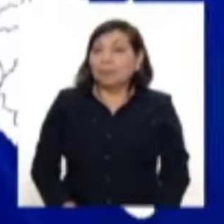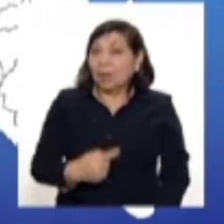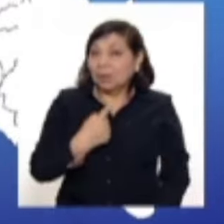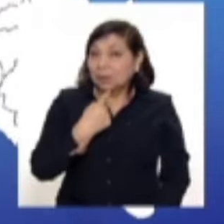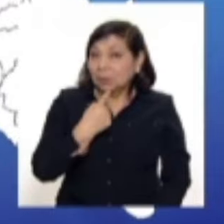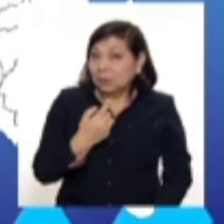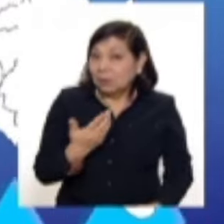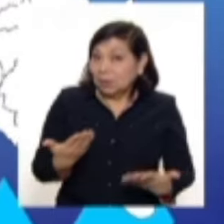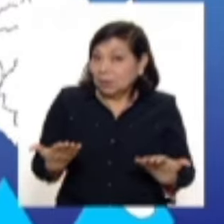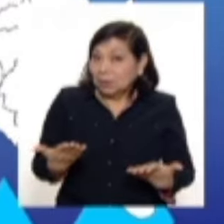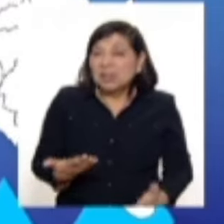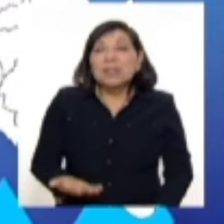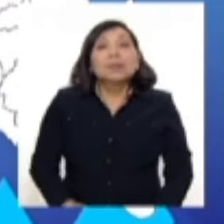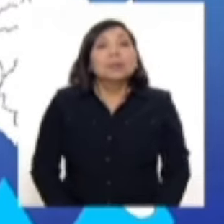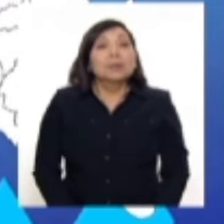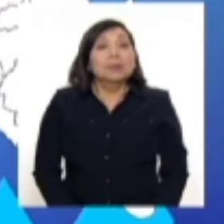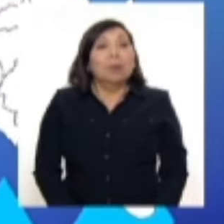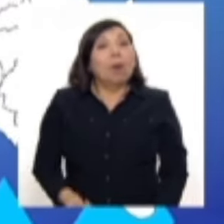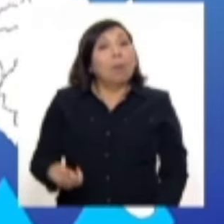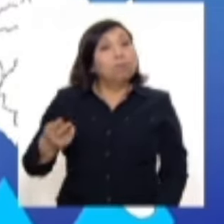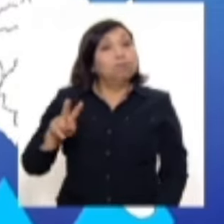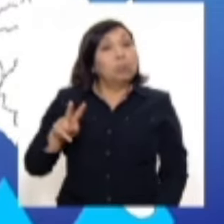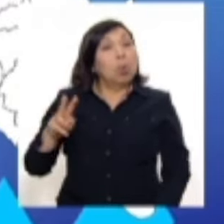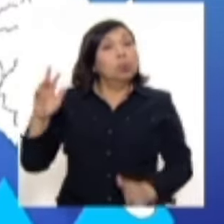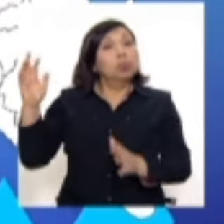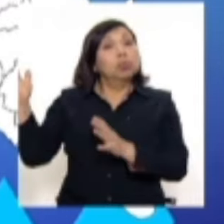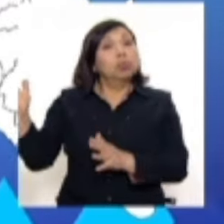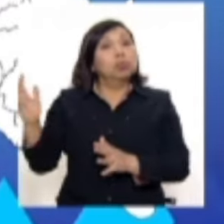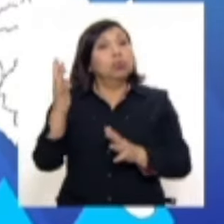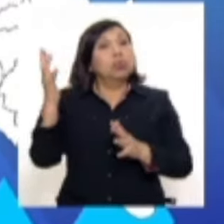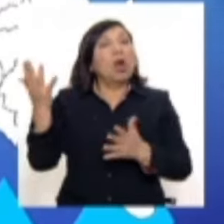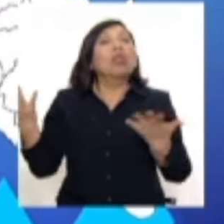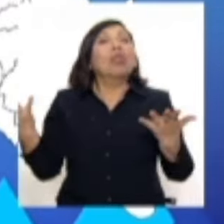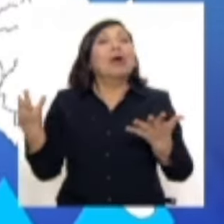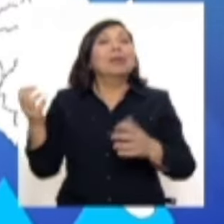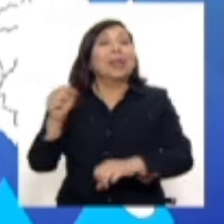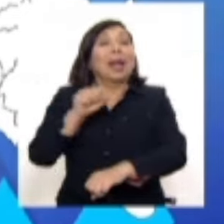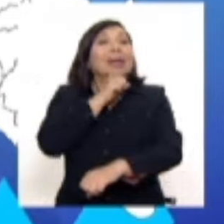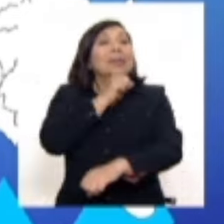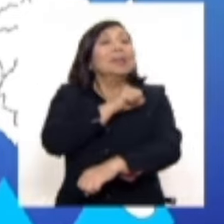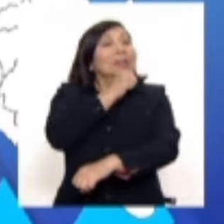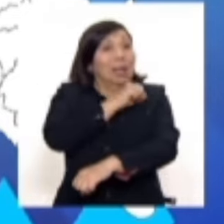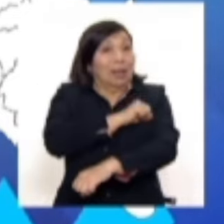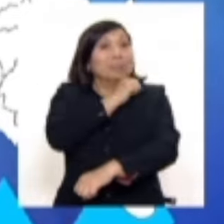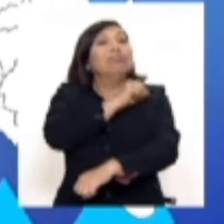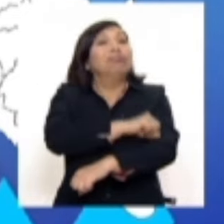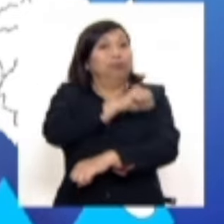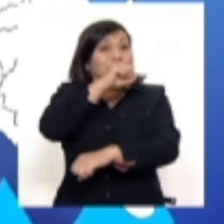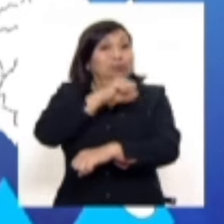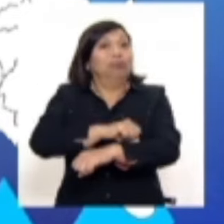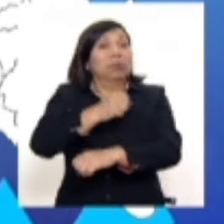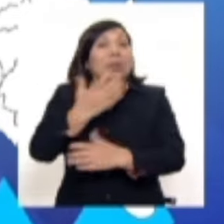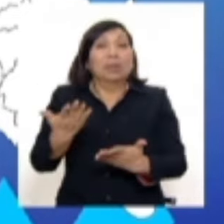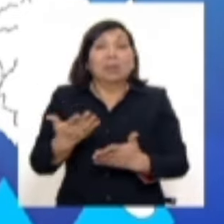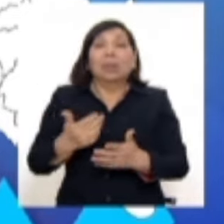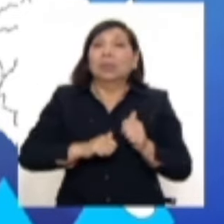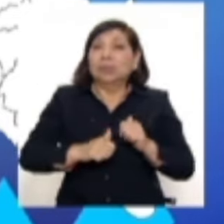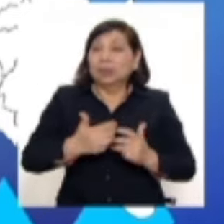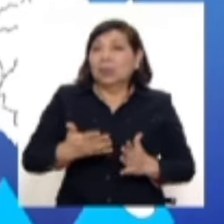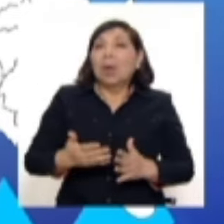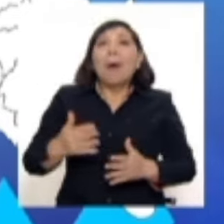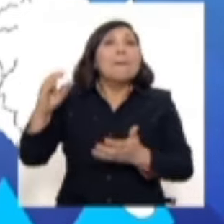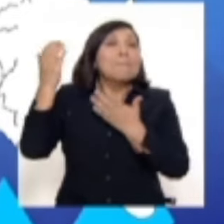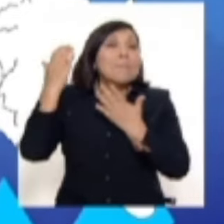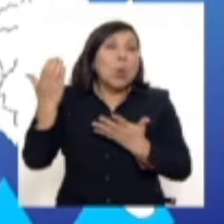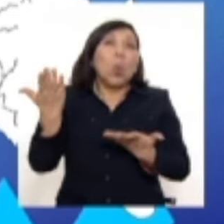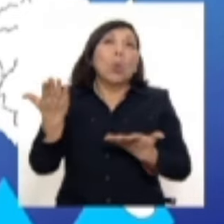avisos meteorológicos, el primero es de incremento de viento en la Sierra Norte, están afectados los departamentos de la Sierra